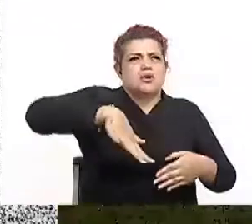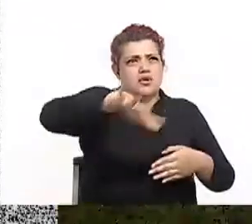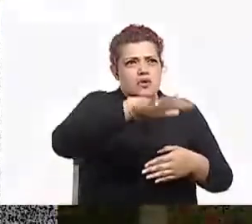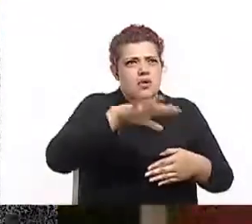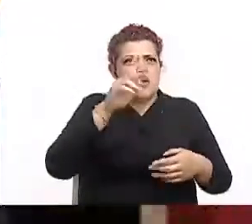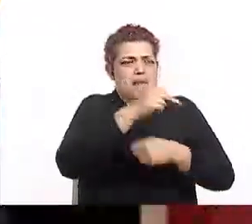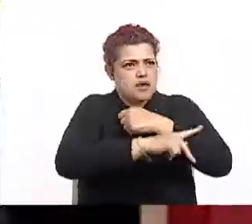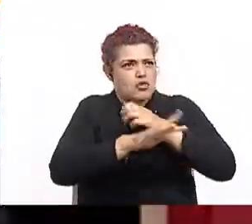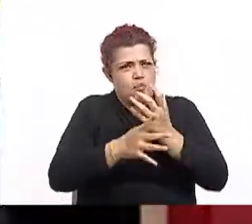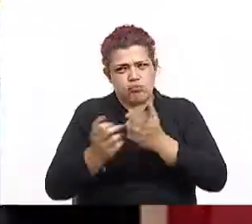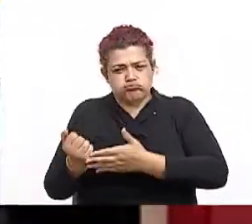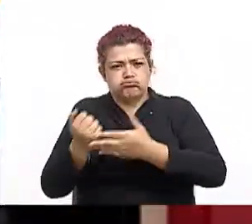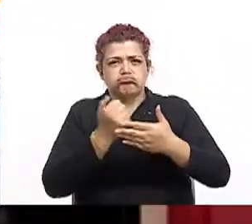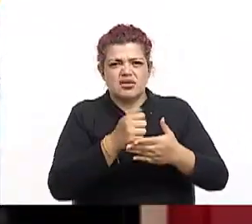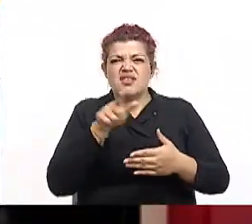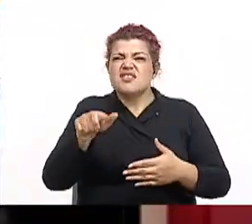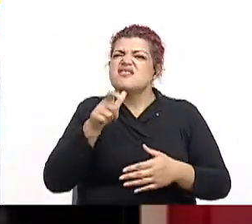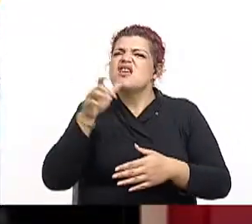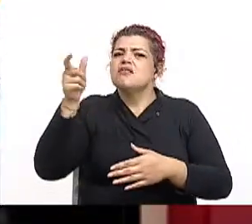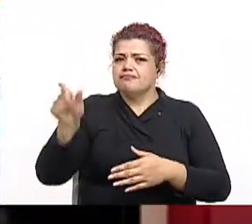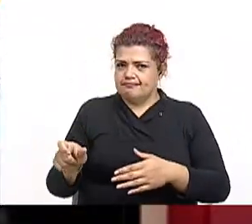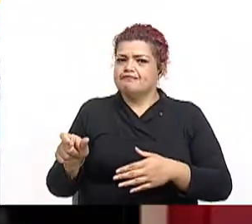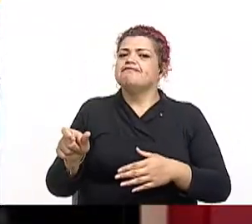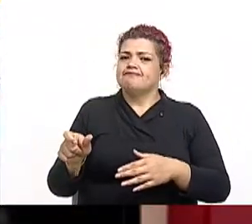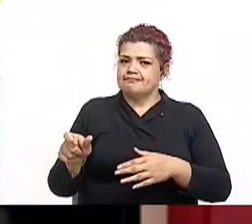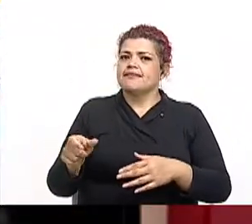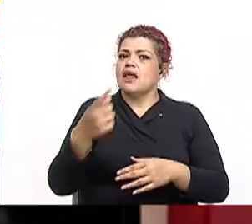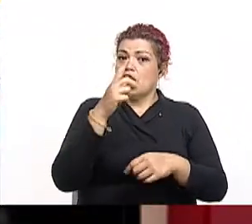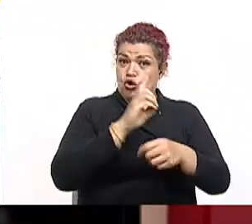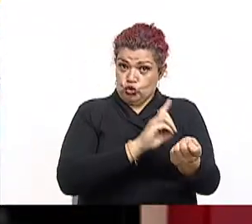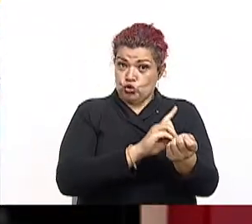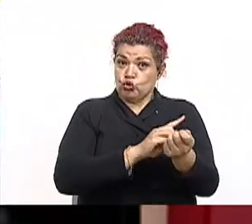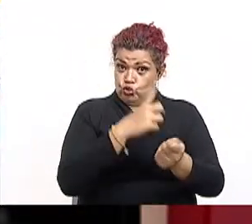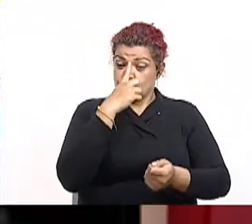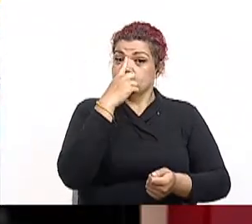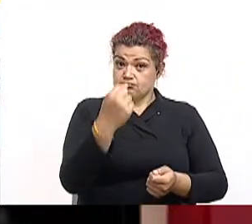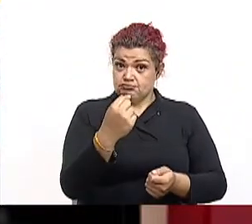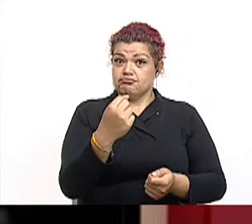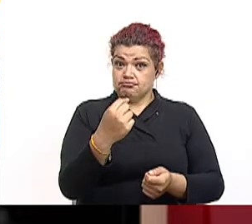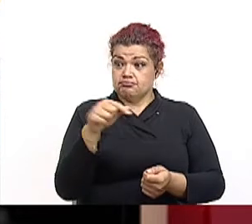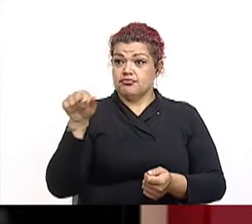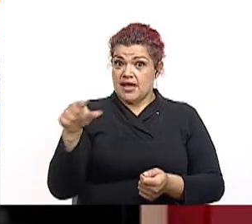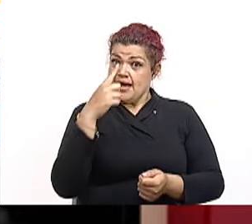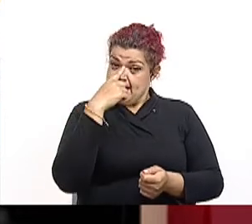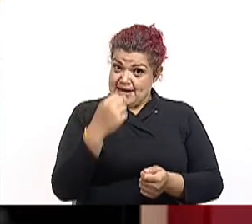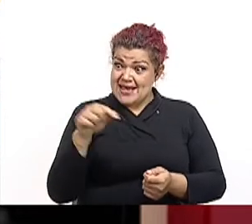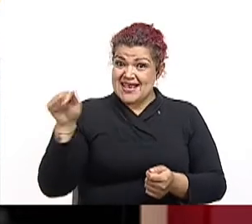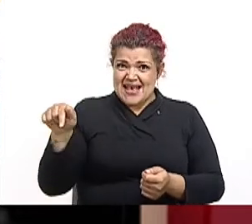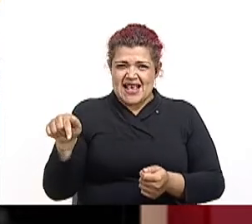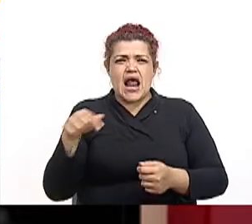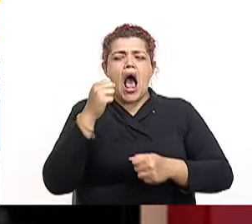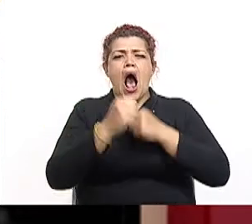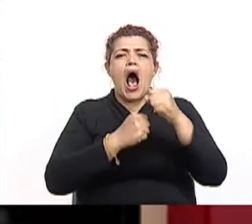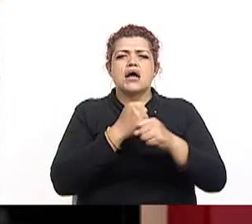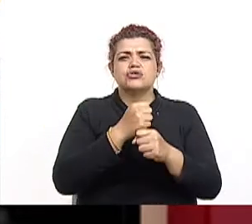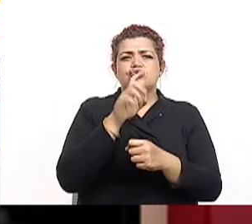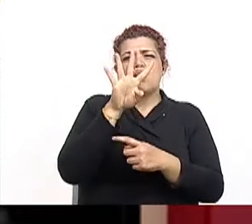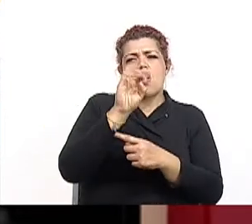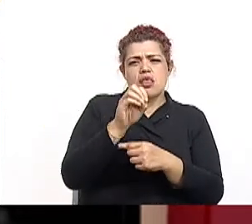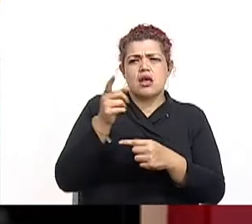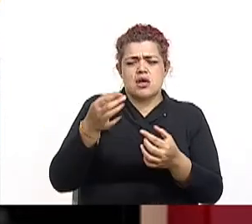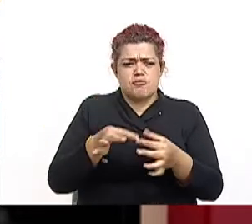que el doctor Calderón Guardia, muy importante lo que genera durante los años 40.